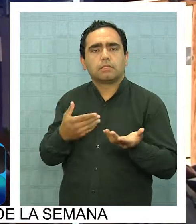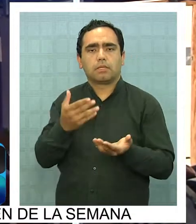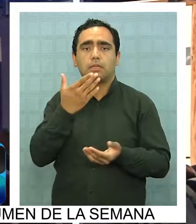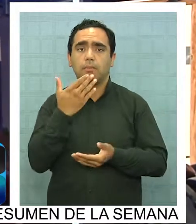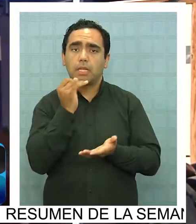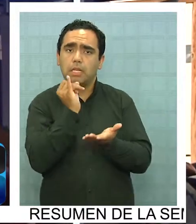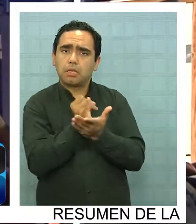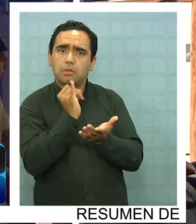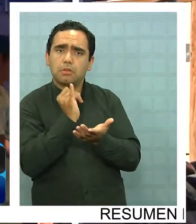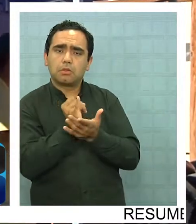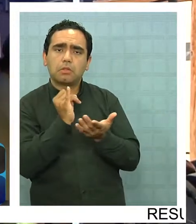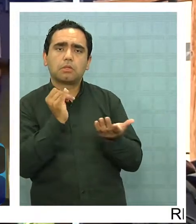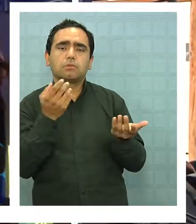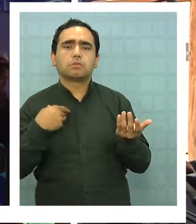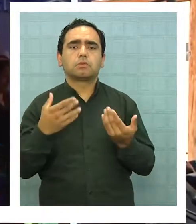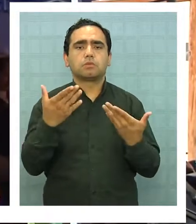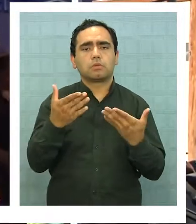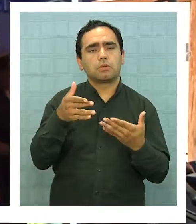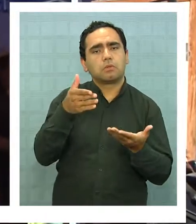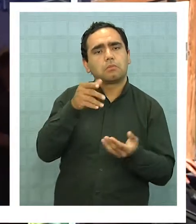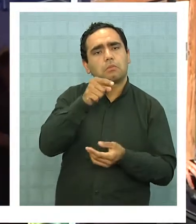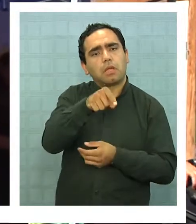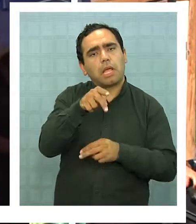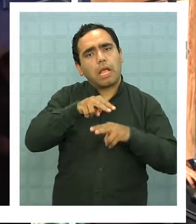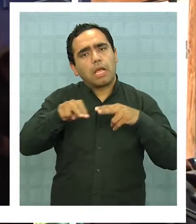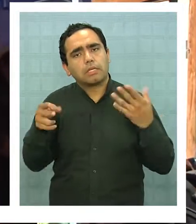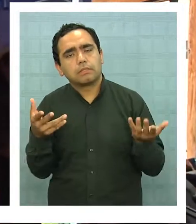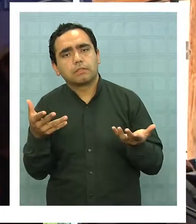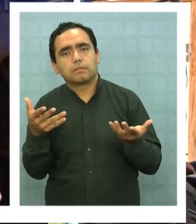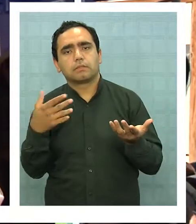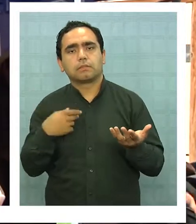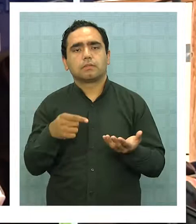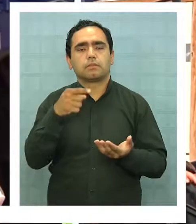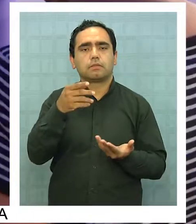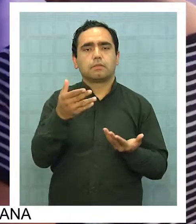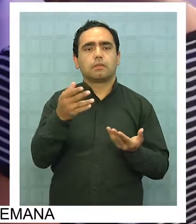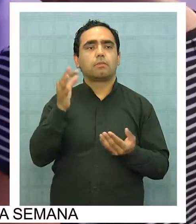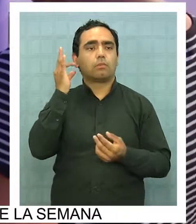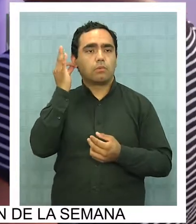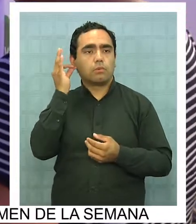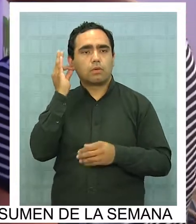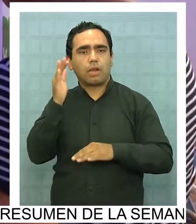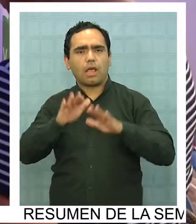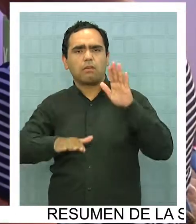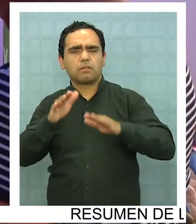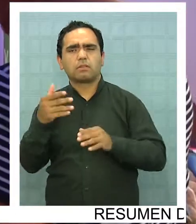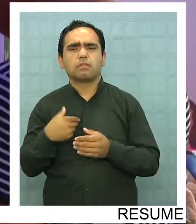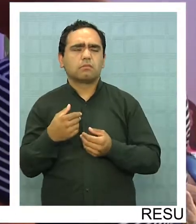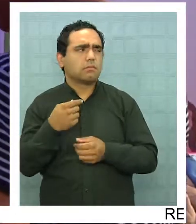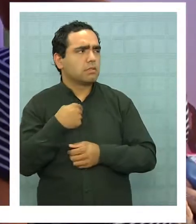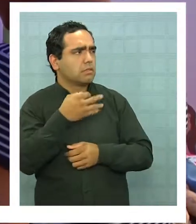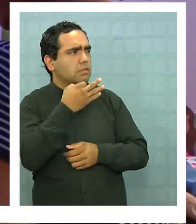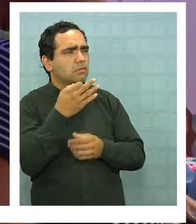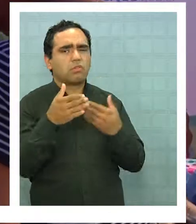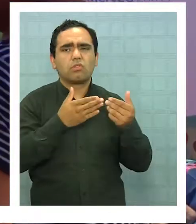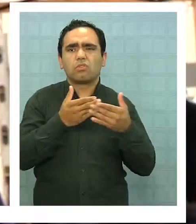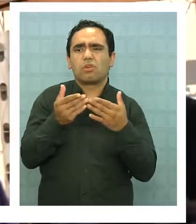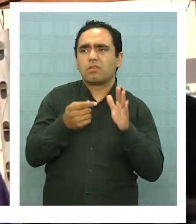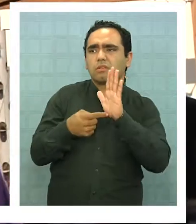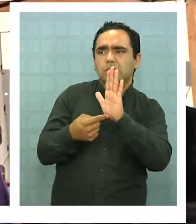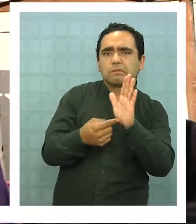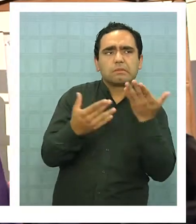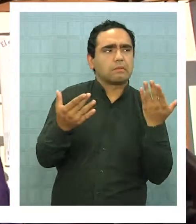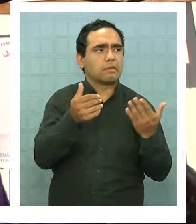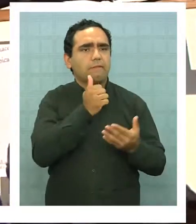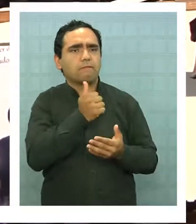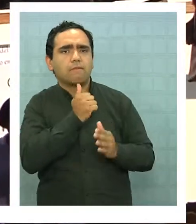que tienen que ver con el agro en la provincia de Altamoruegal y es por eso que las mujeres muchas veces nos dicen dónde podemos exhibir, dónde podemos participar en